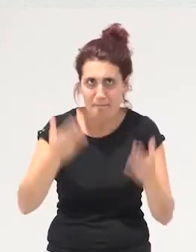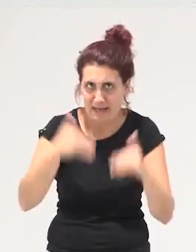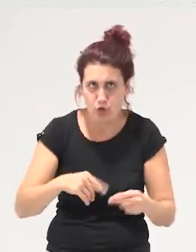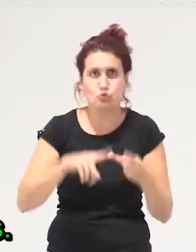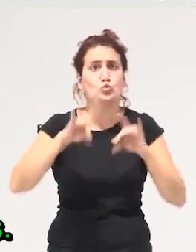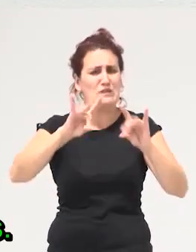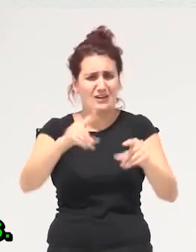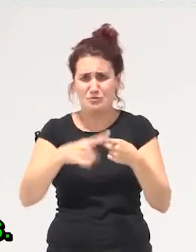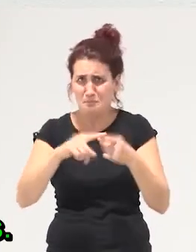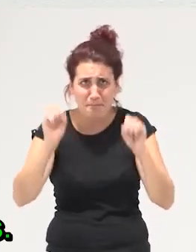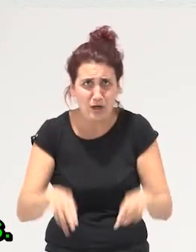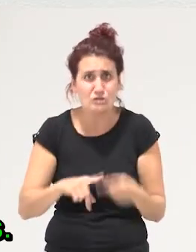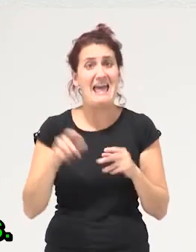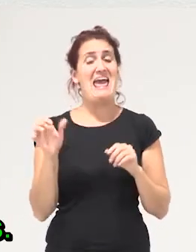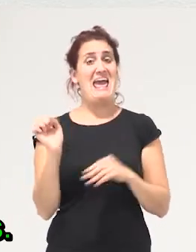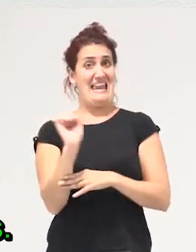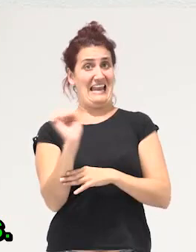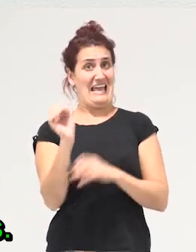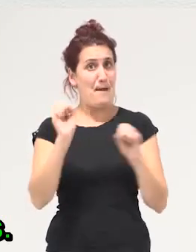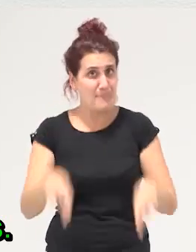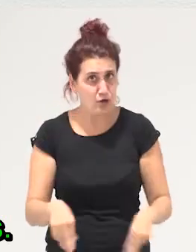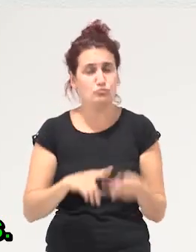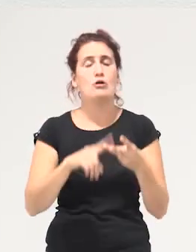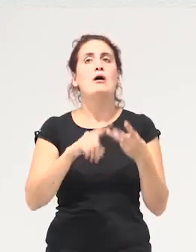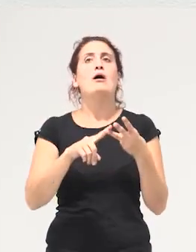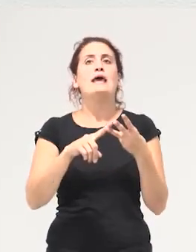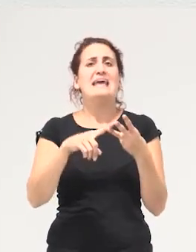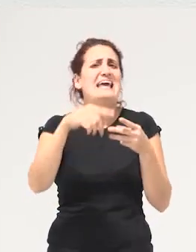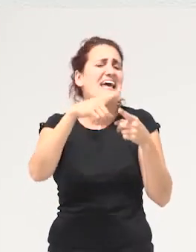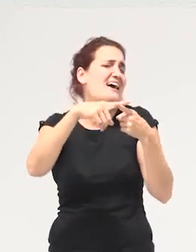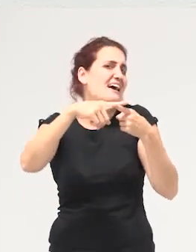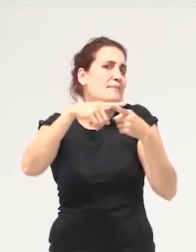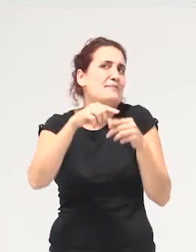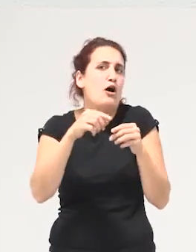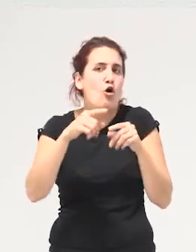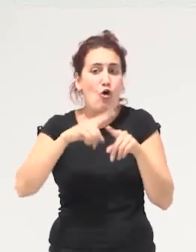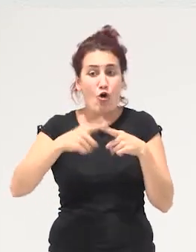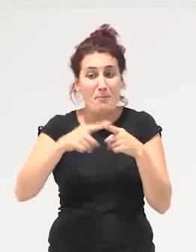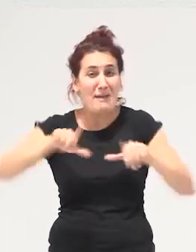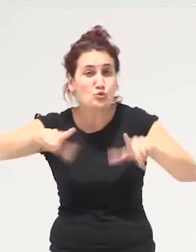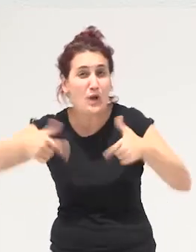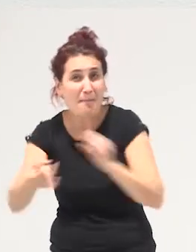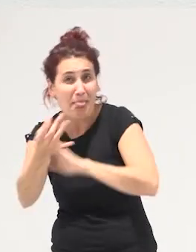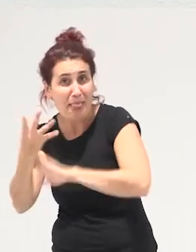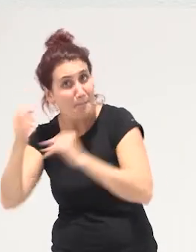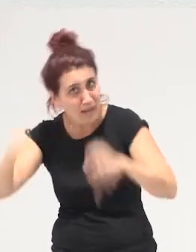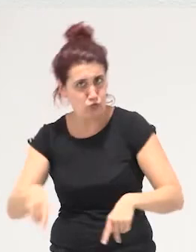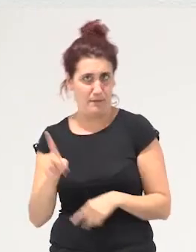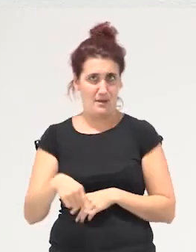materiales con menos energía y con menos generación de residuos y este vivir con menos en términos